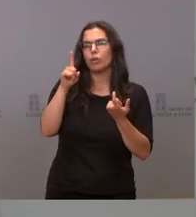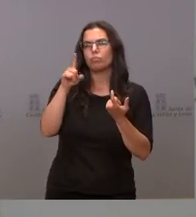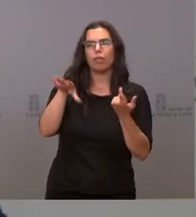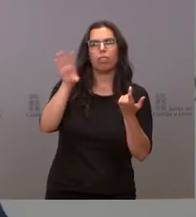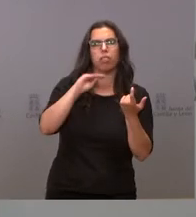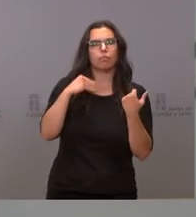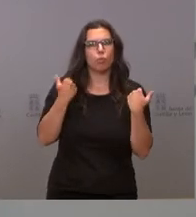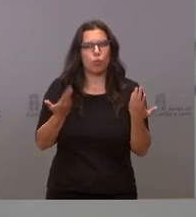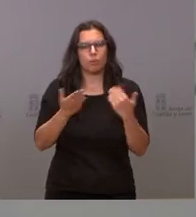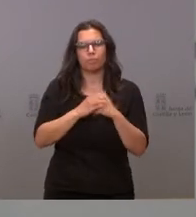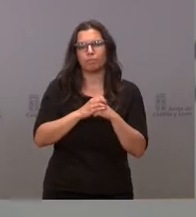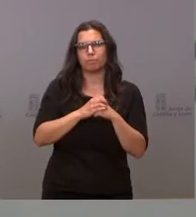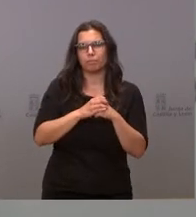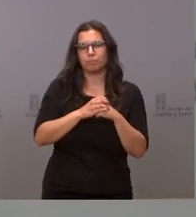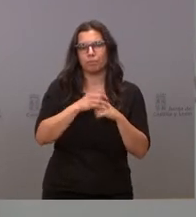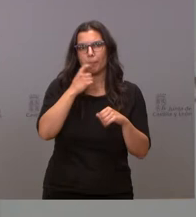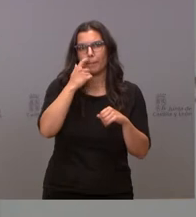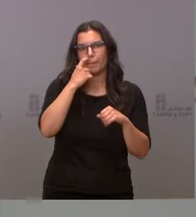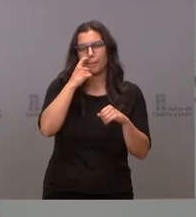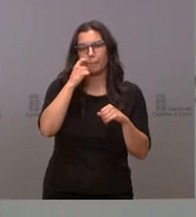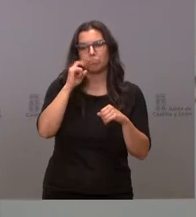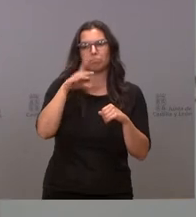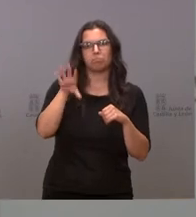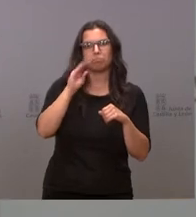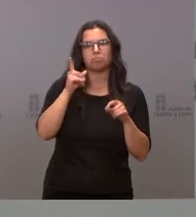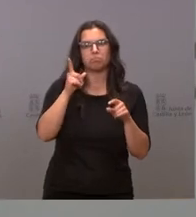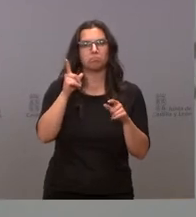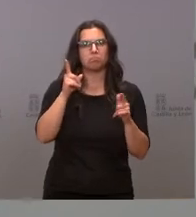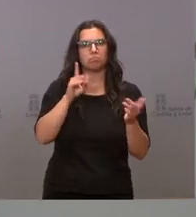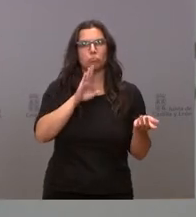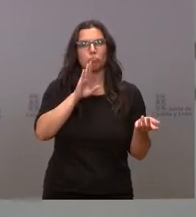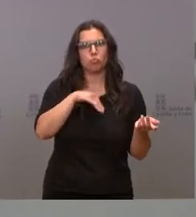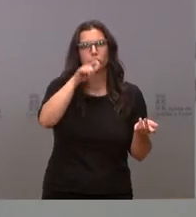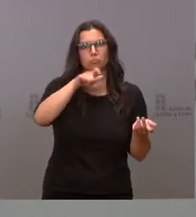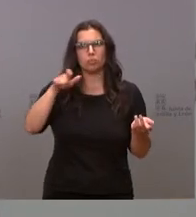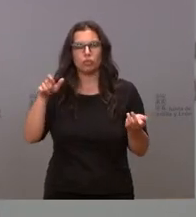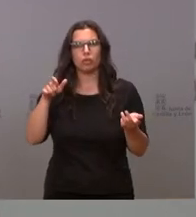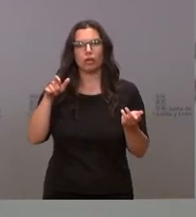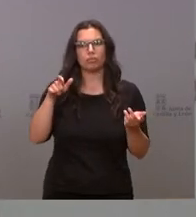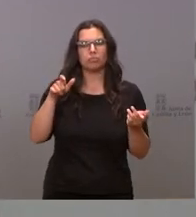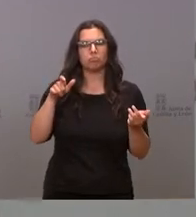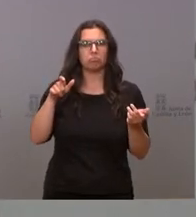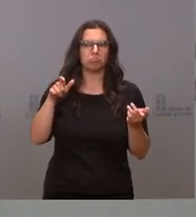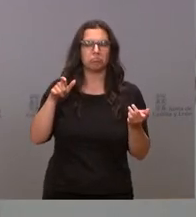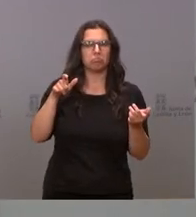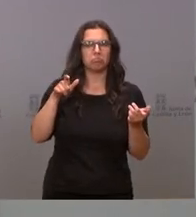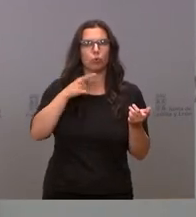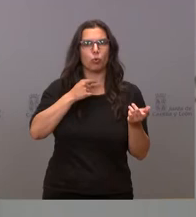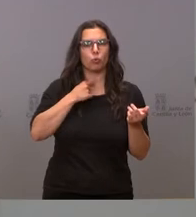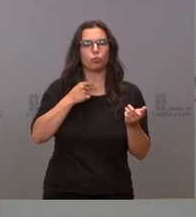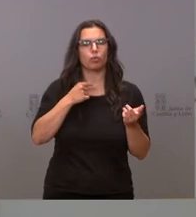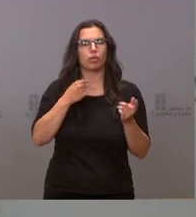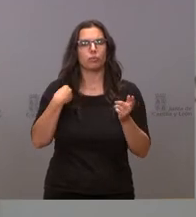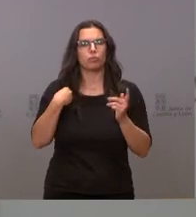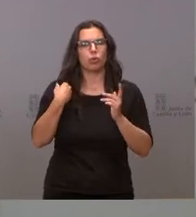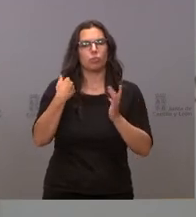Nos indican que ha habido una buena acogida de la rebaja fiscal impulsada por mi Gobierno,